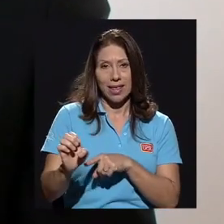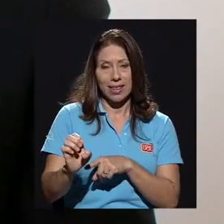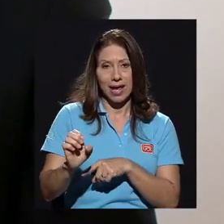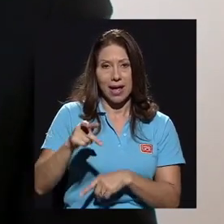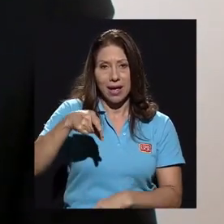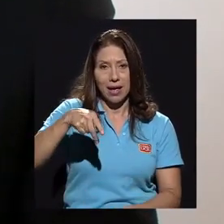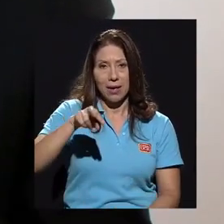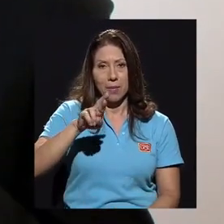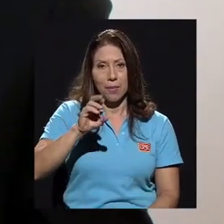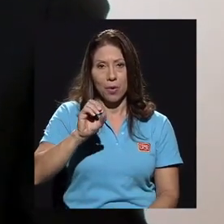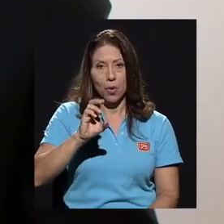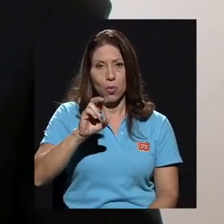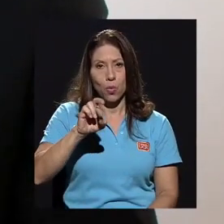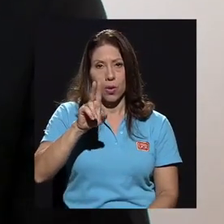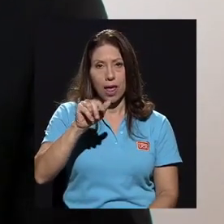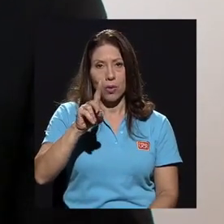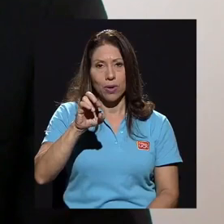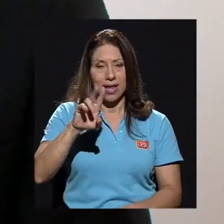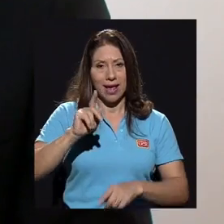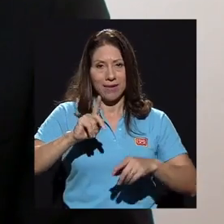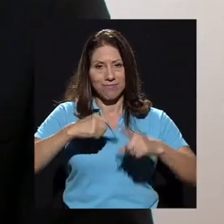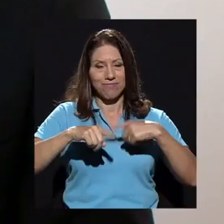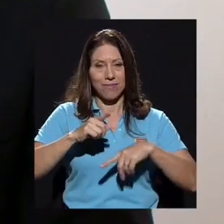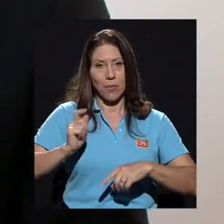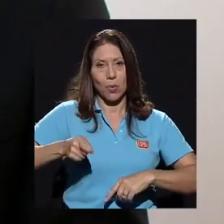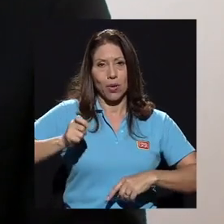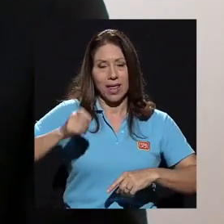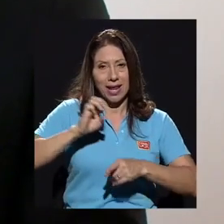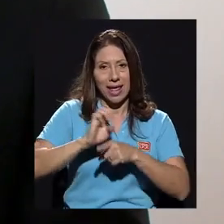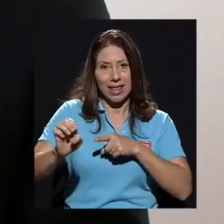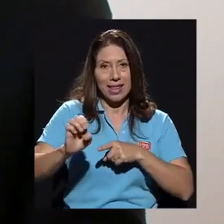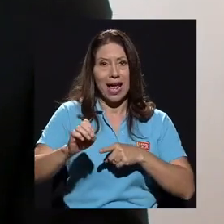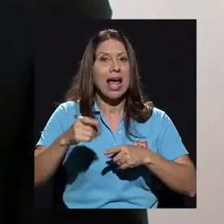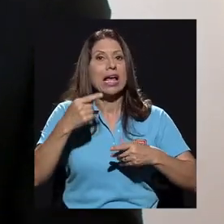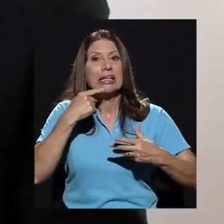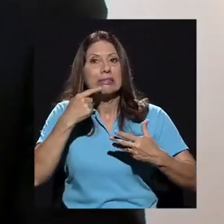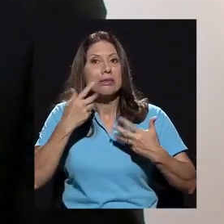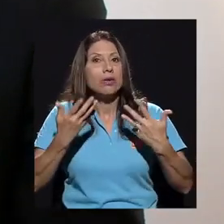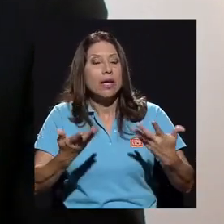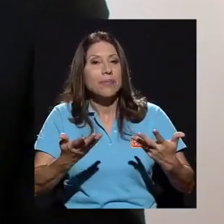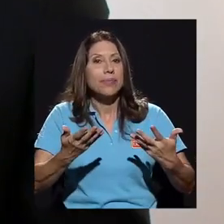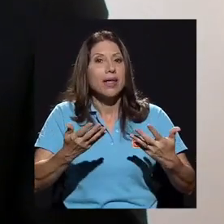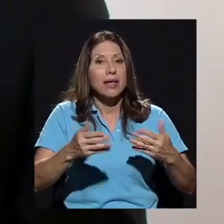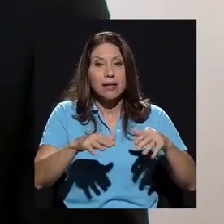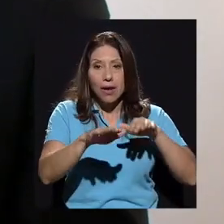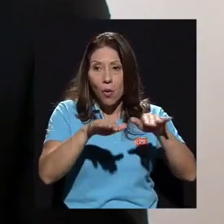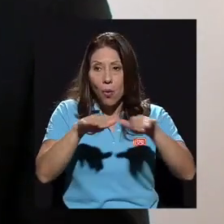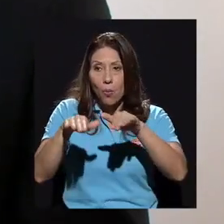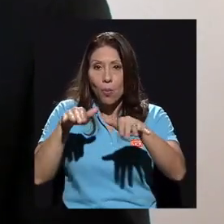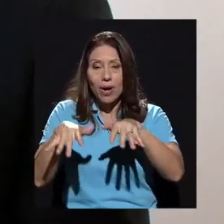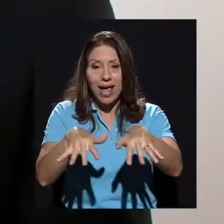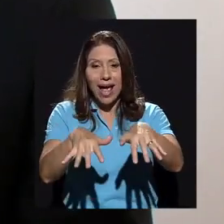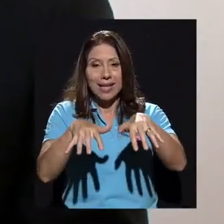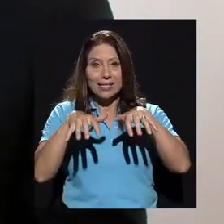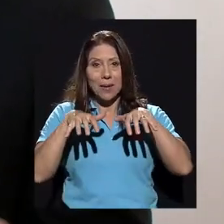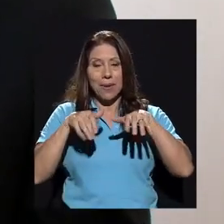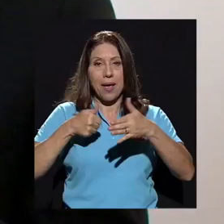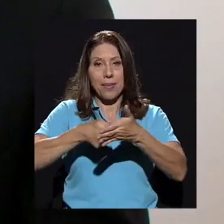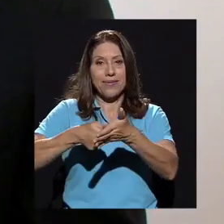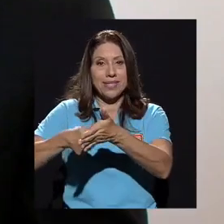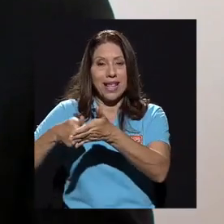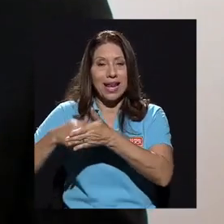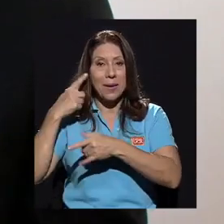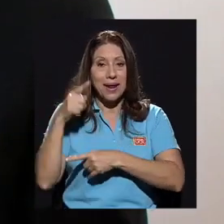un informe en el que insta al Consejo Universitario a que convoque la Asamblea Previsitaria para que la Asamblea determine si debe